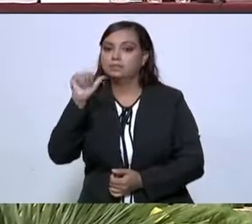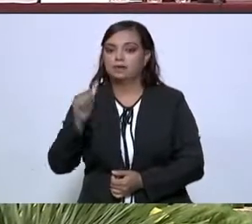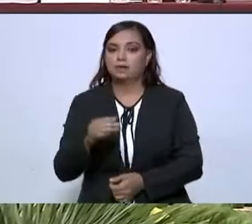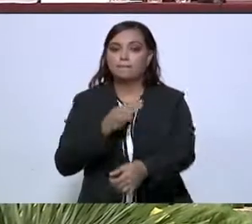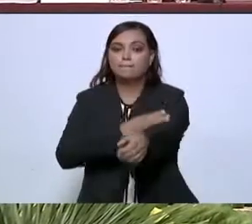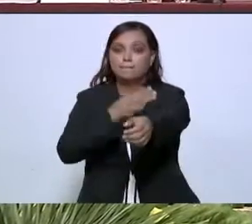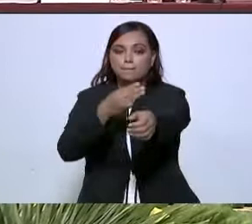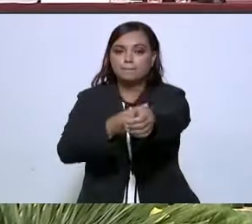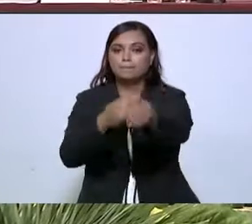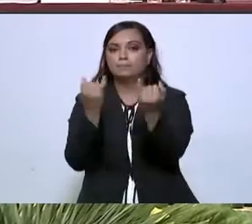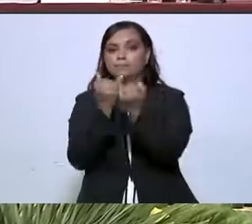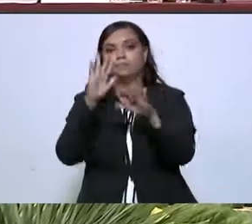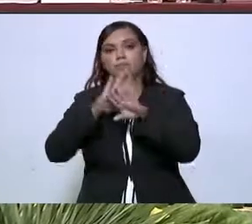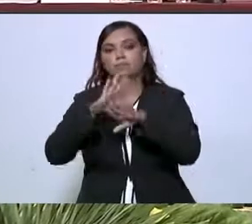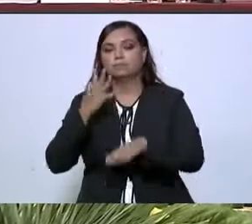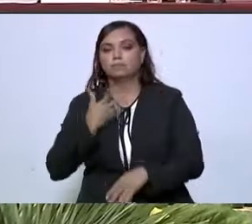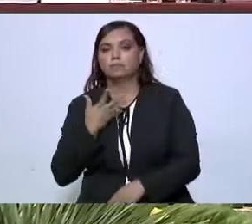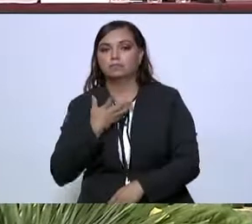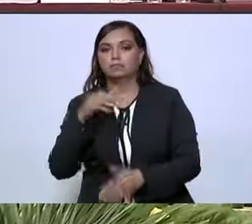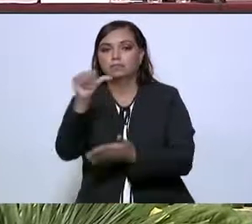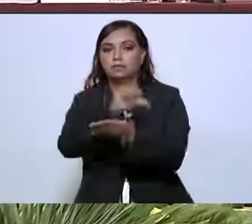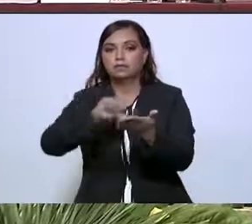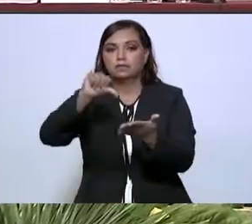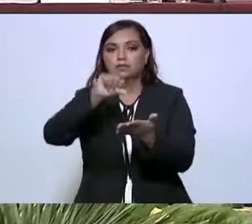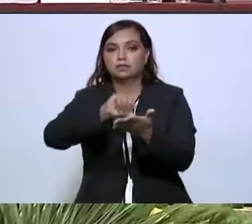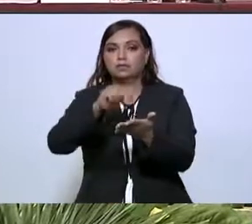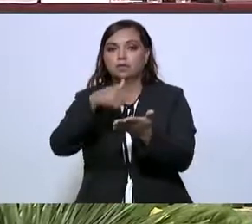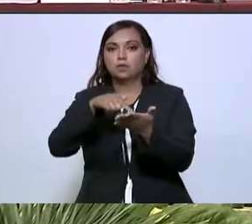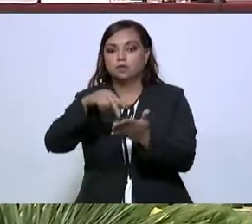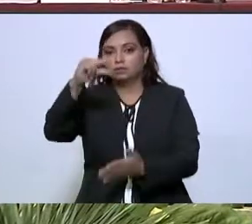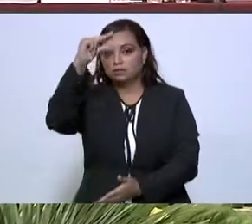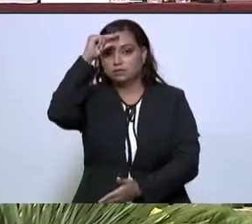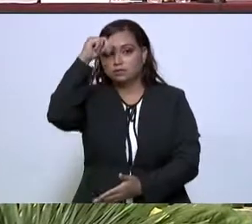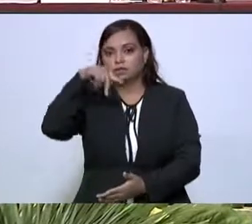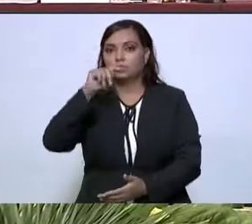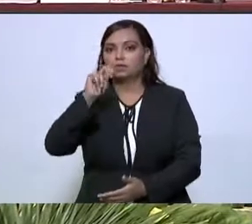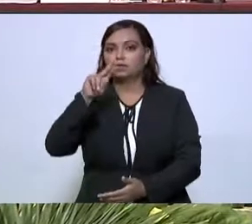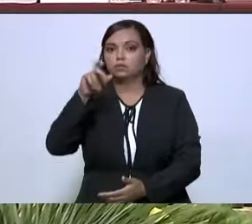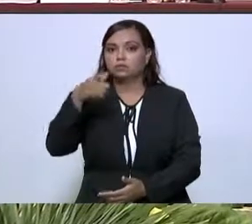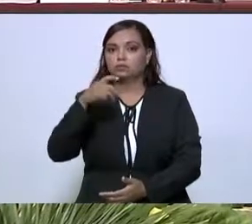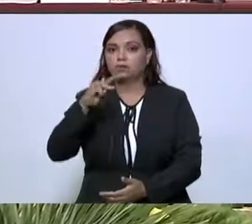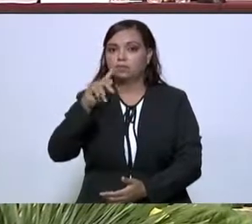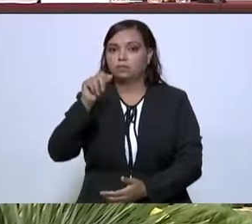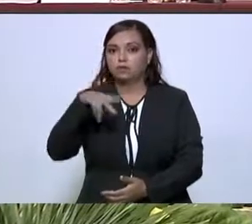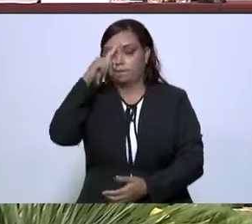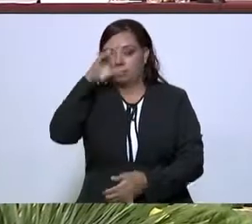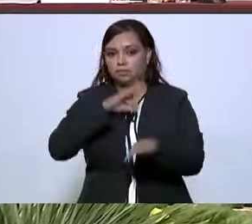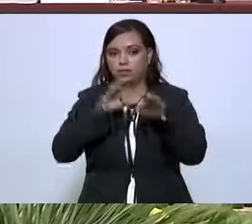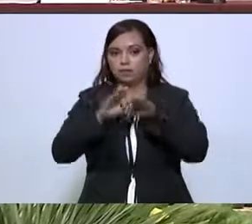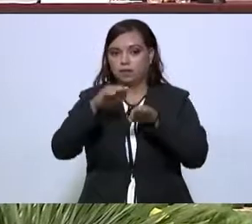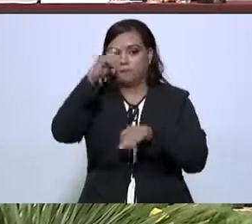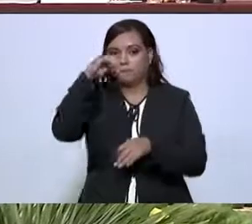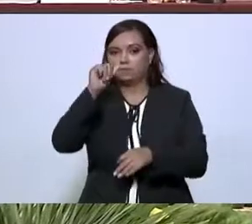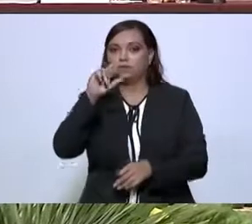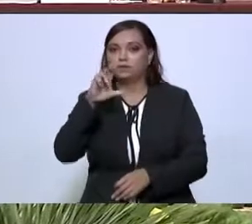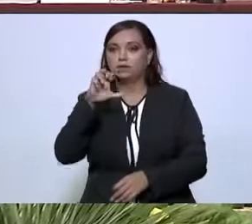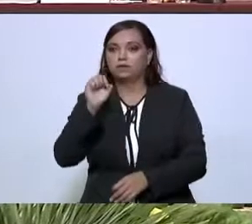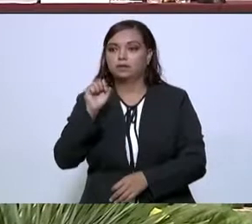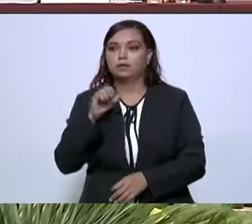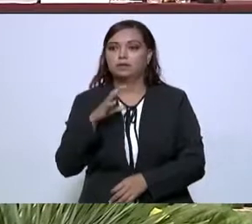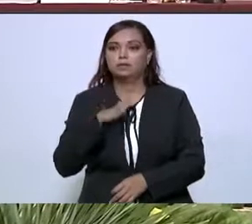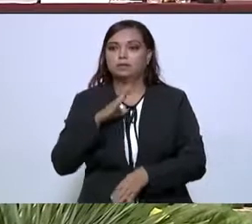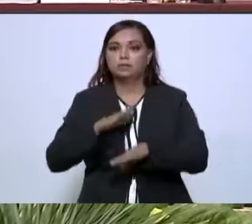vamos a… tenemos un centro regional de inteligencia aquí en Tuxpan, que trabaja tanto para el área de